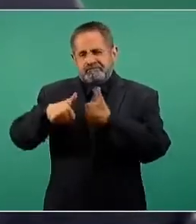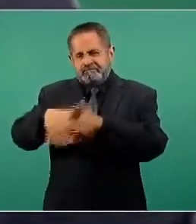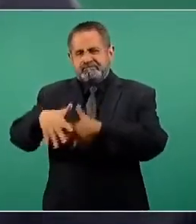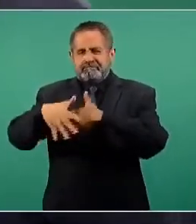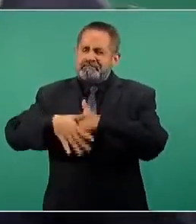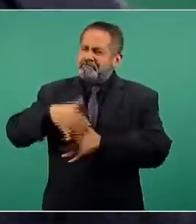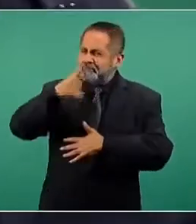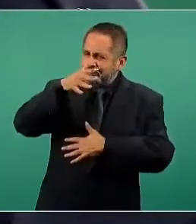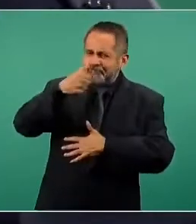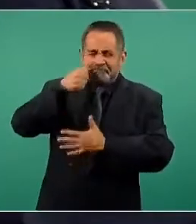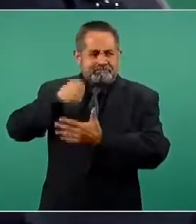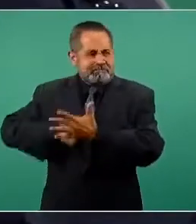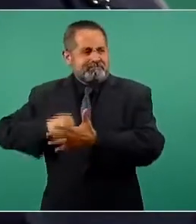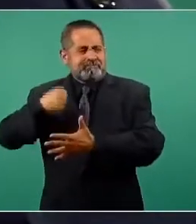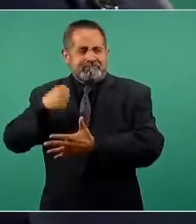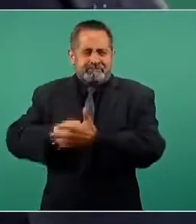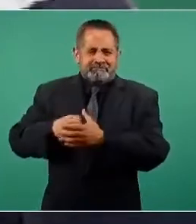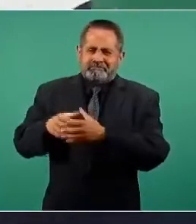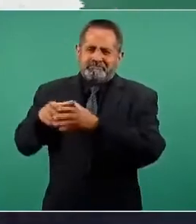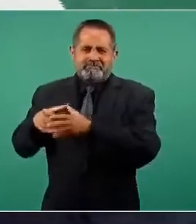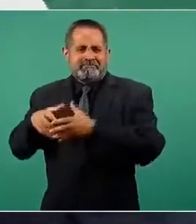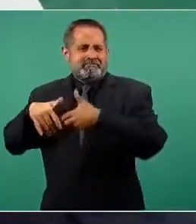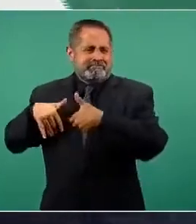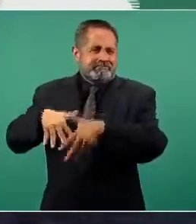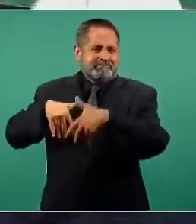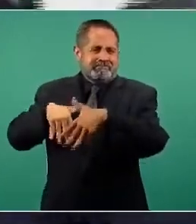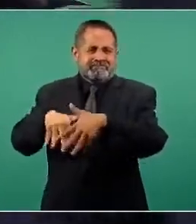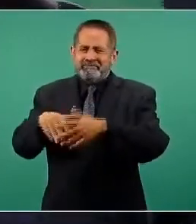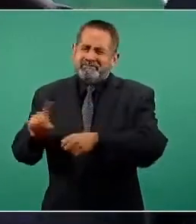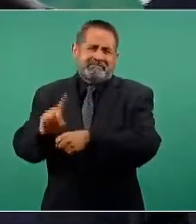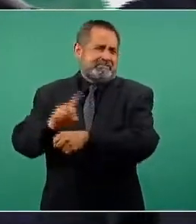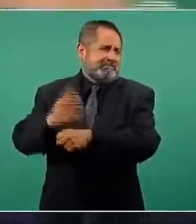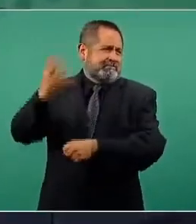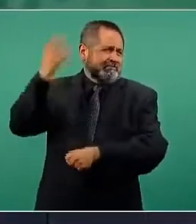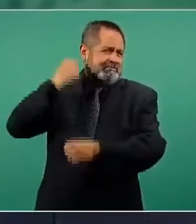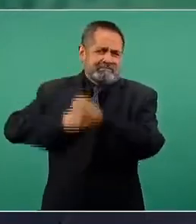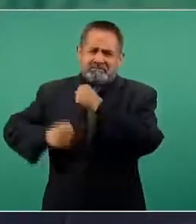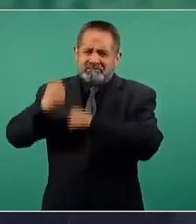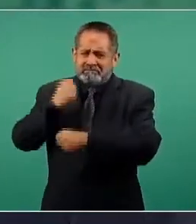protestando, caminando en el éxodo por la democracia desde hace años,